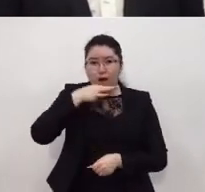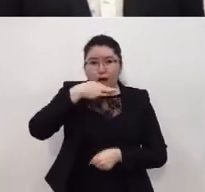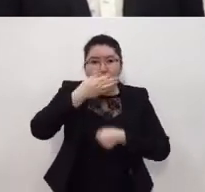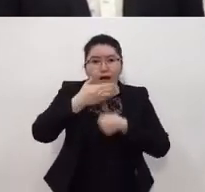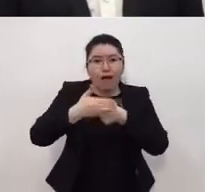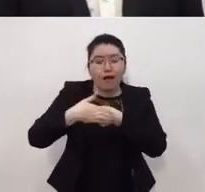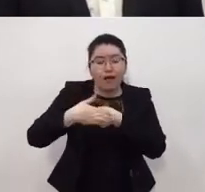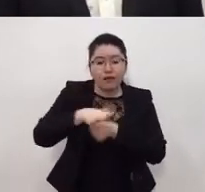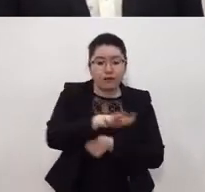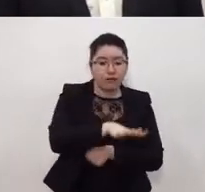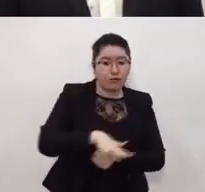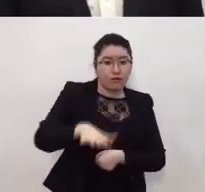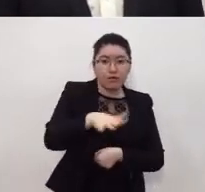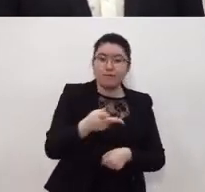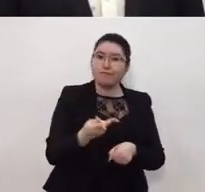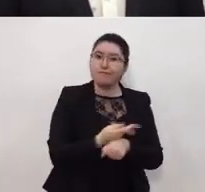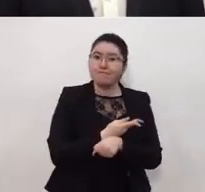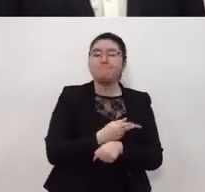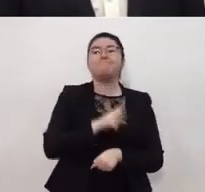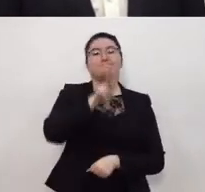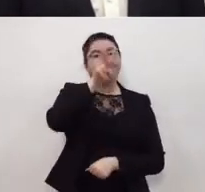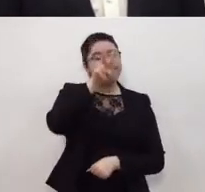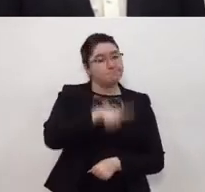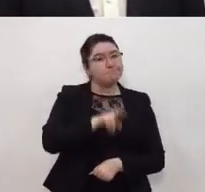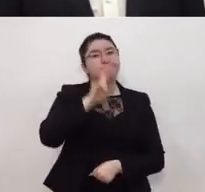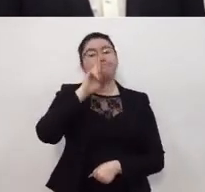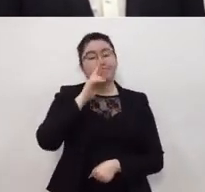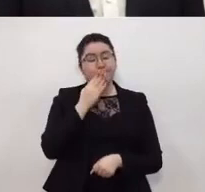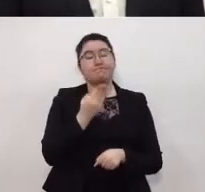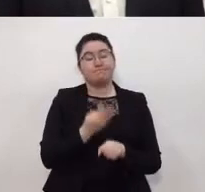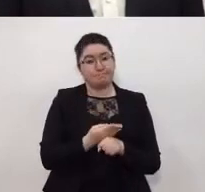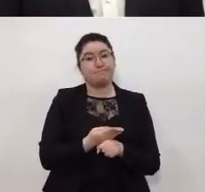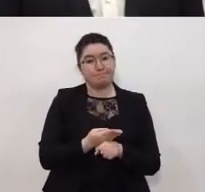como siempre decimos de manera muy responsable